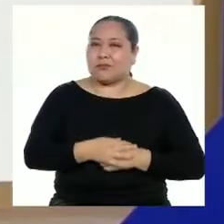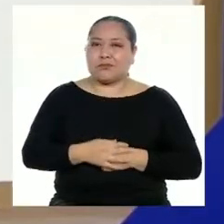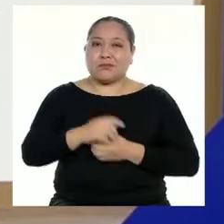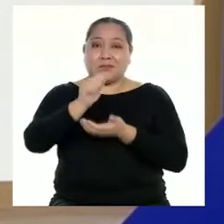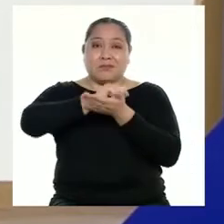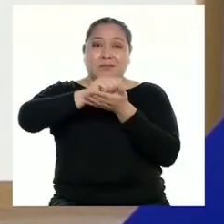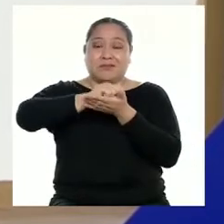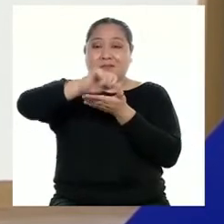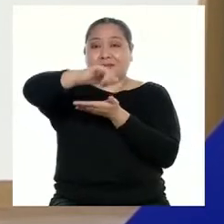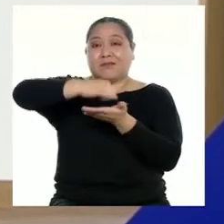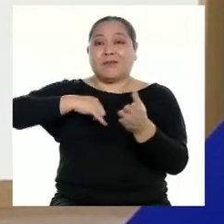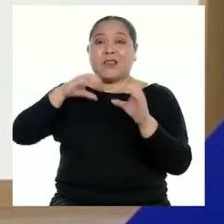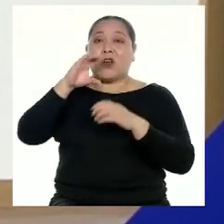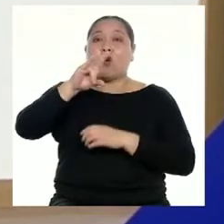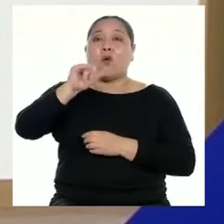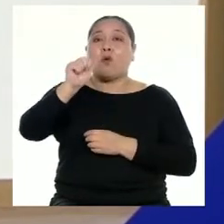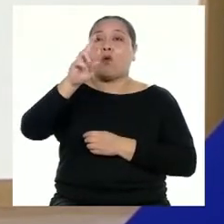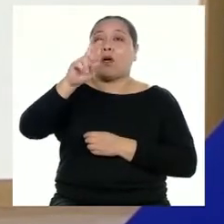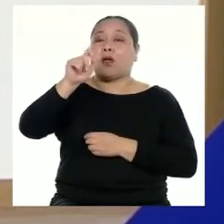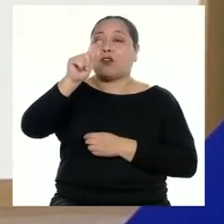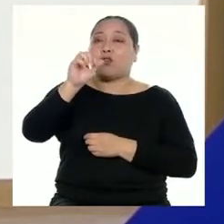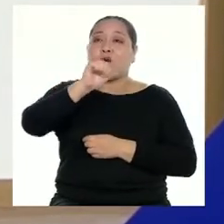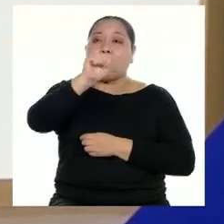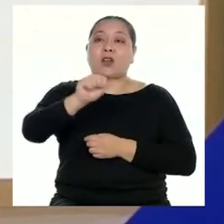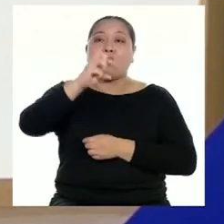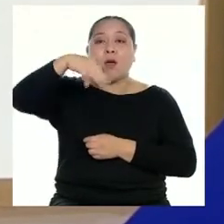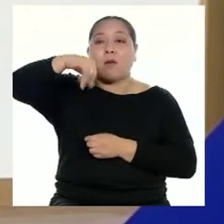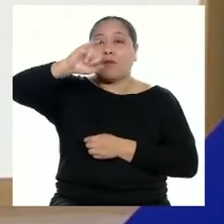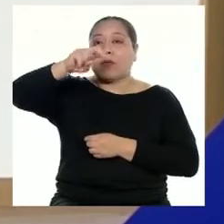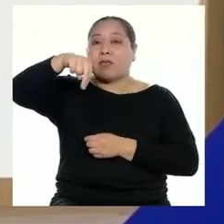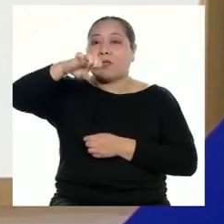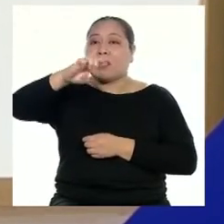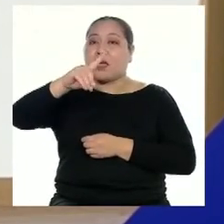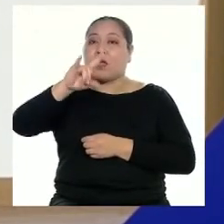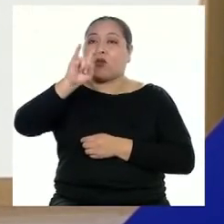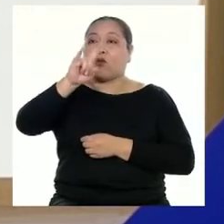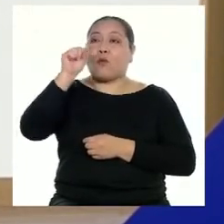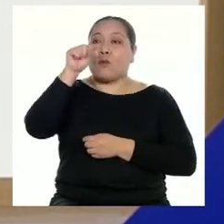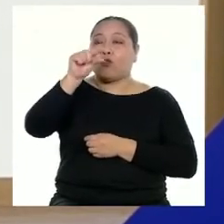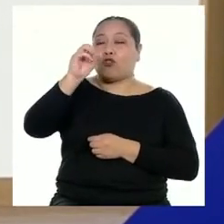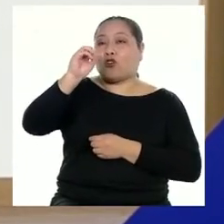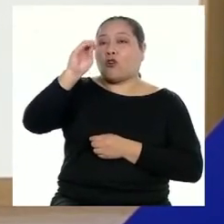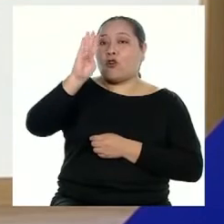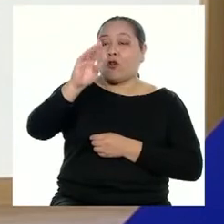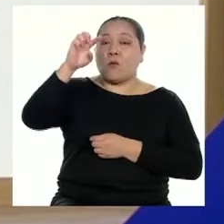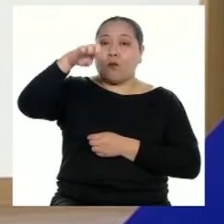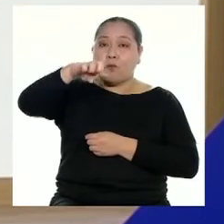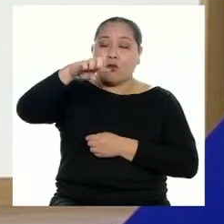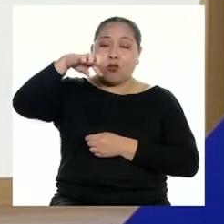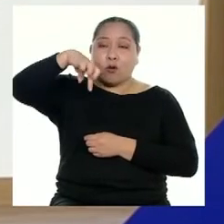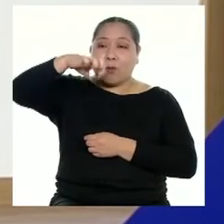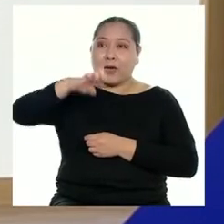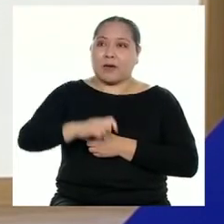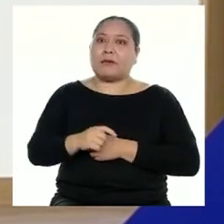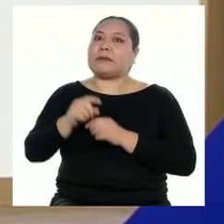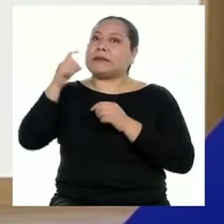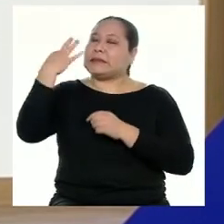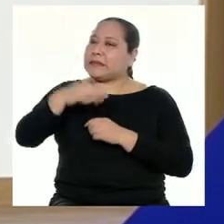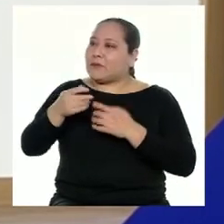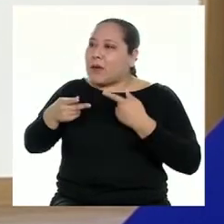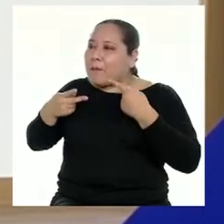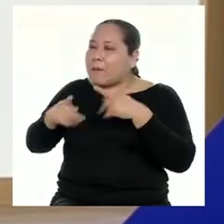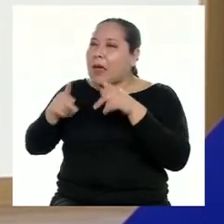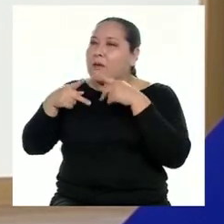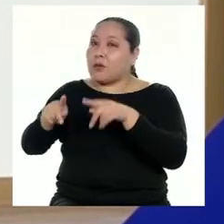Escríbenos a cuarto arroba minedu.gob.p siempre con el permiso de un adulto. También estamos